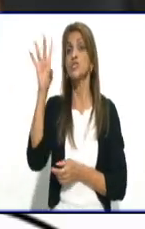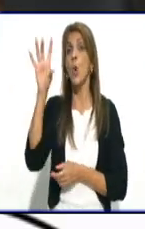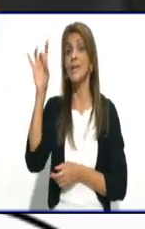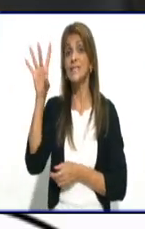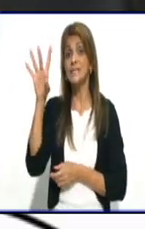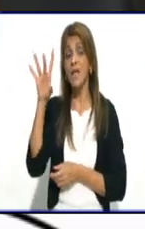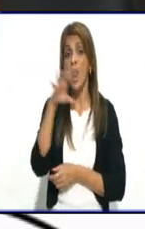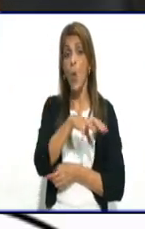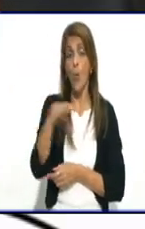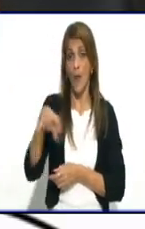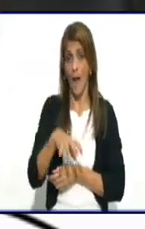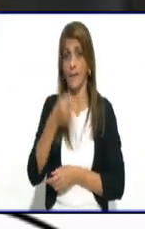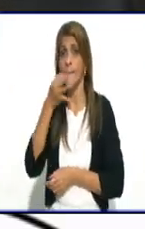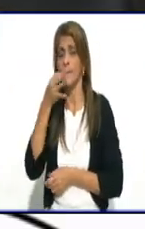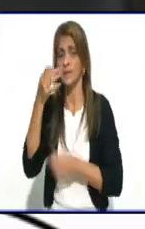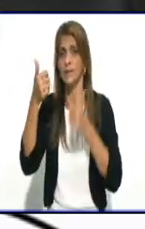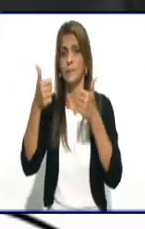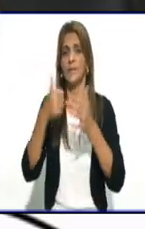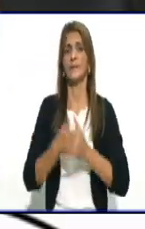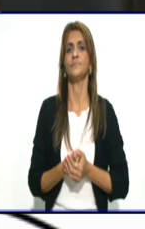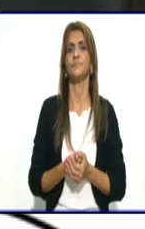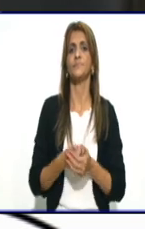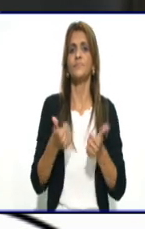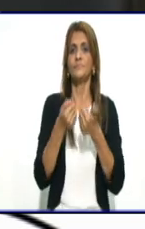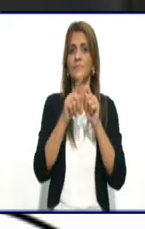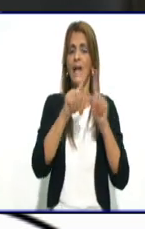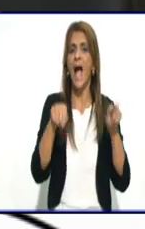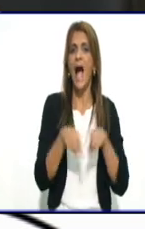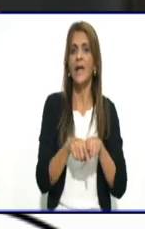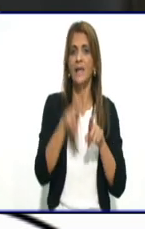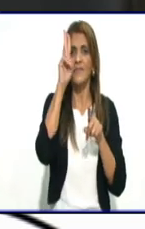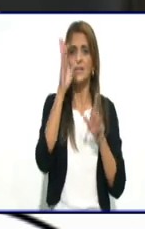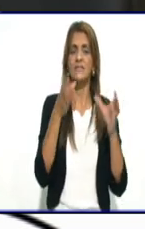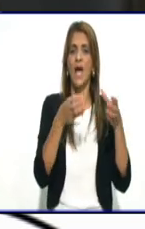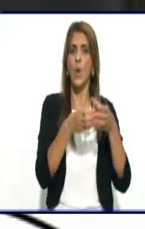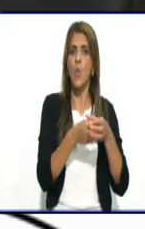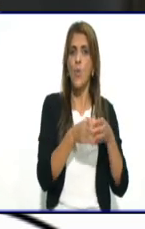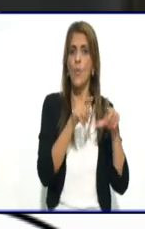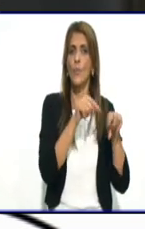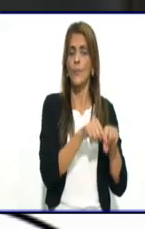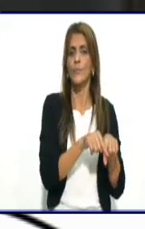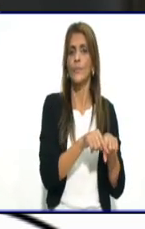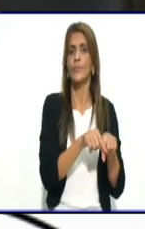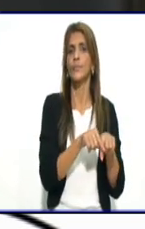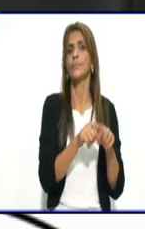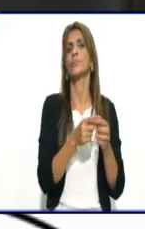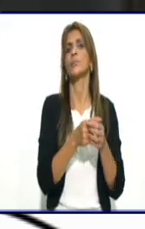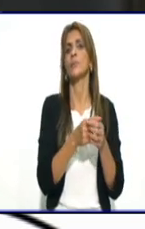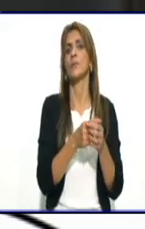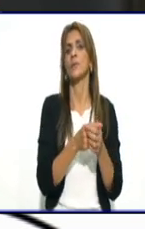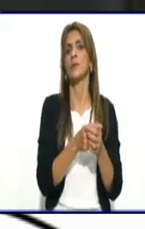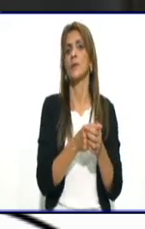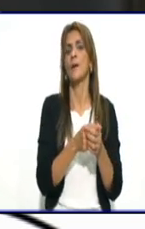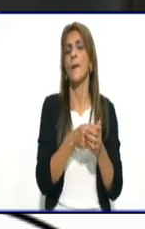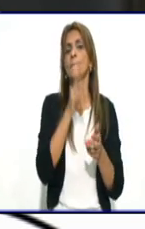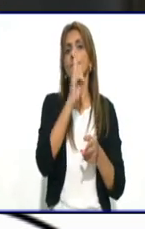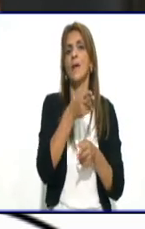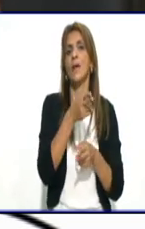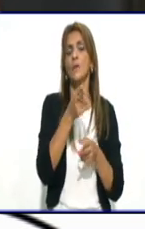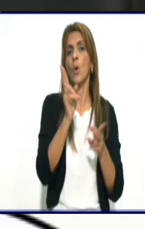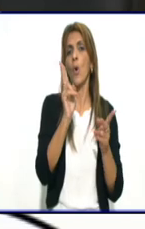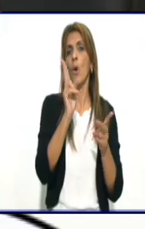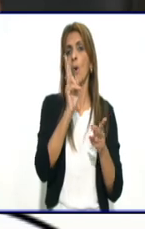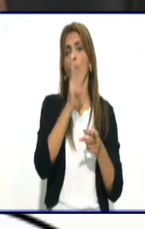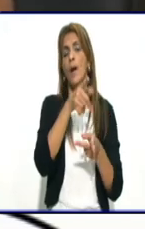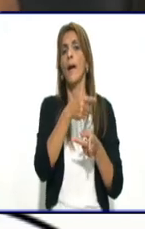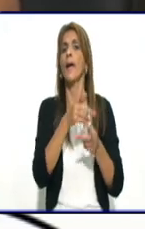zonas en el municipio de Bayamo. Del área de salud tipo 3 son 4 zonas, 2 del reparto Pedro Pompa y 2